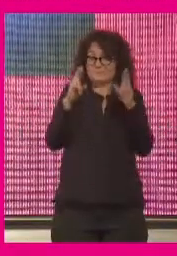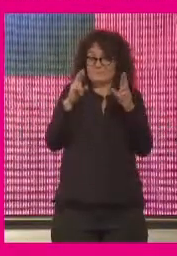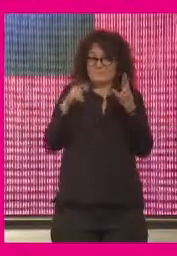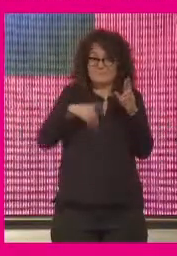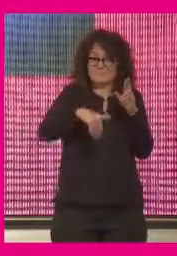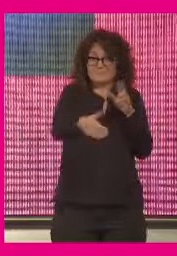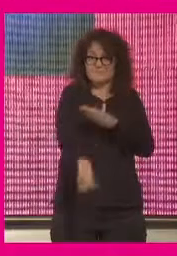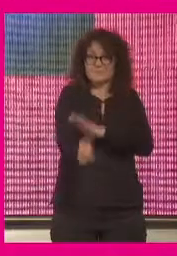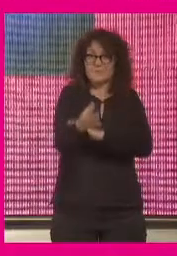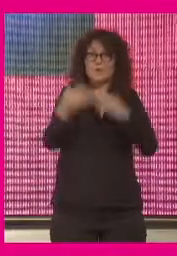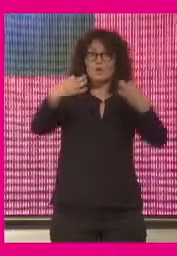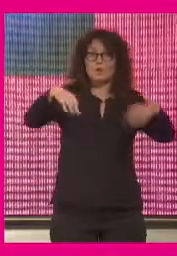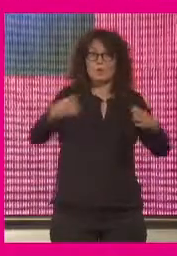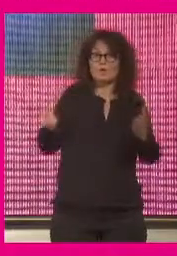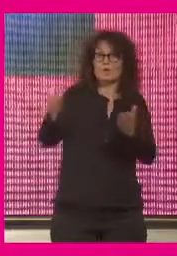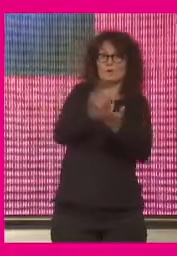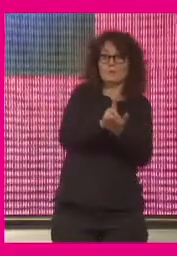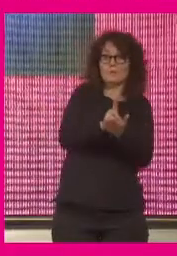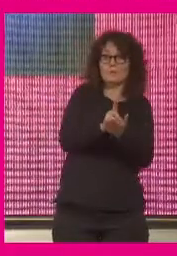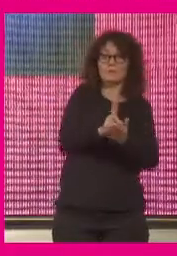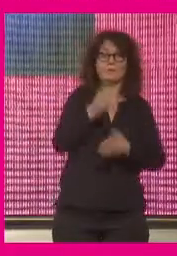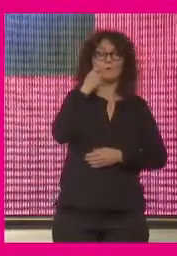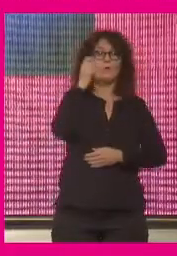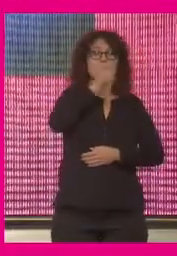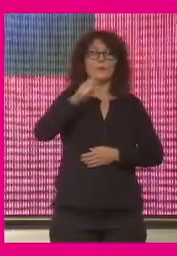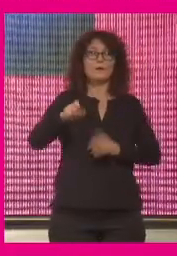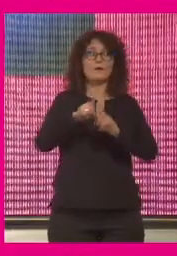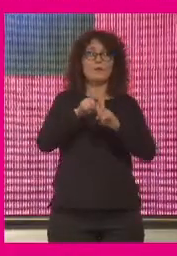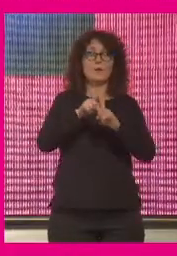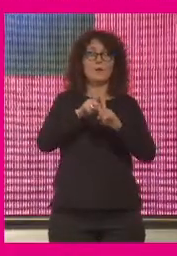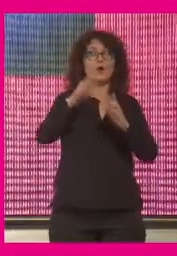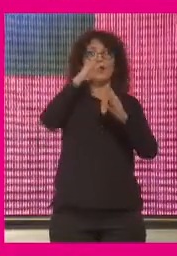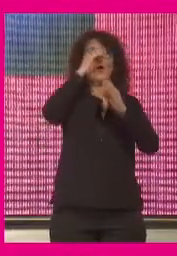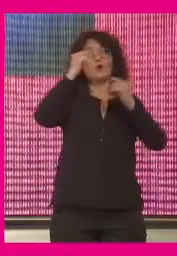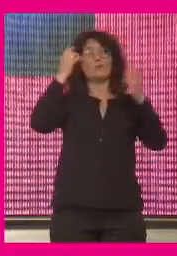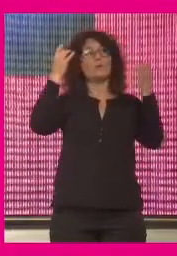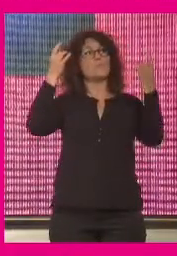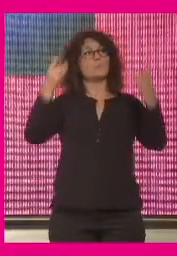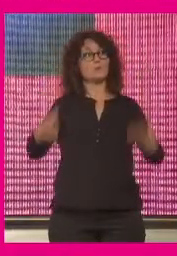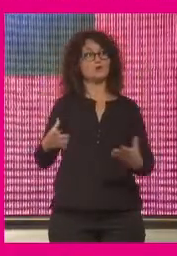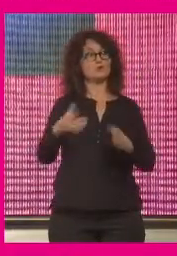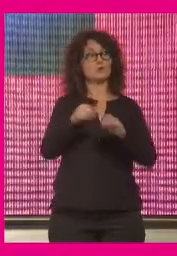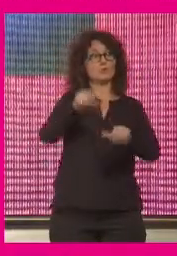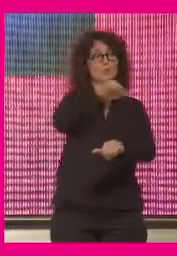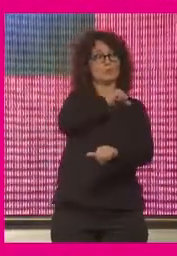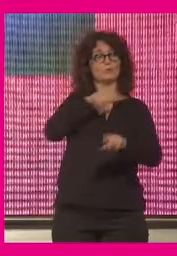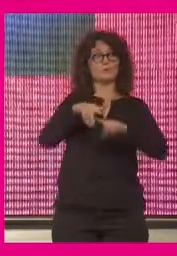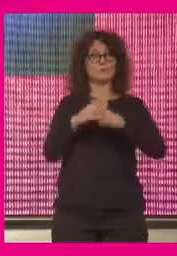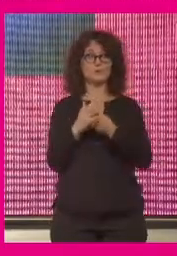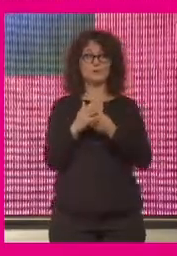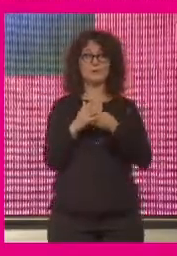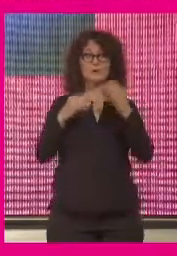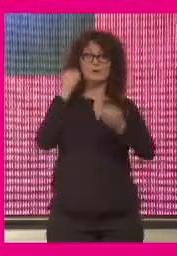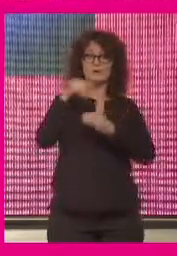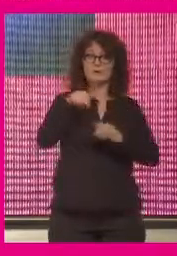normalidad la humanidad no sufra de la típica amnesia y pensemos que este tipo de problemas